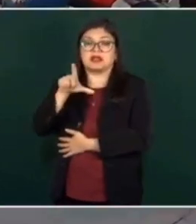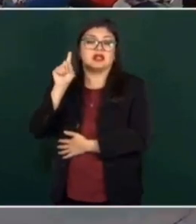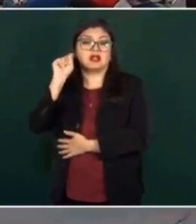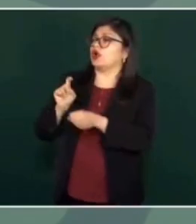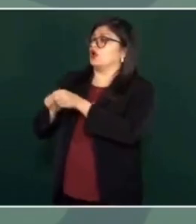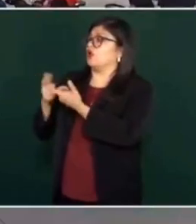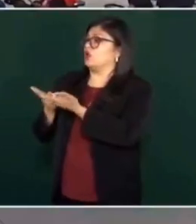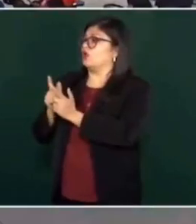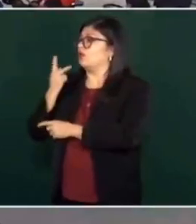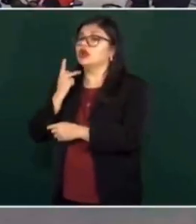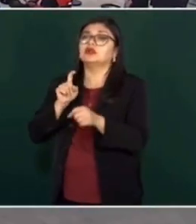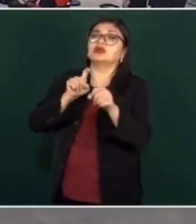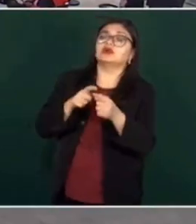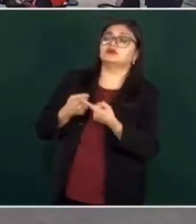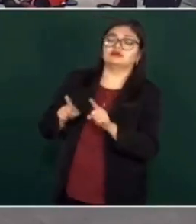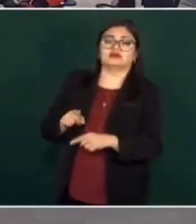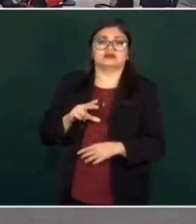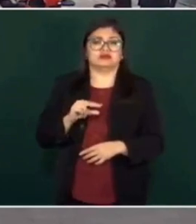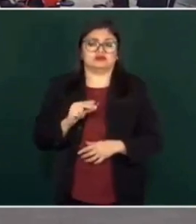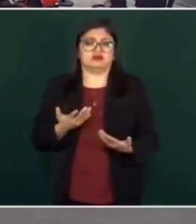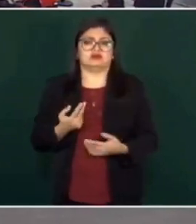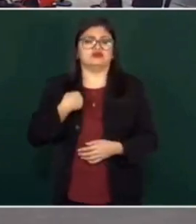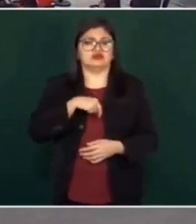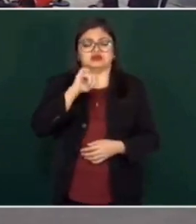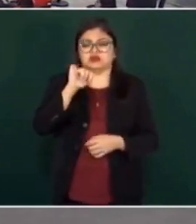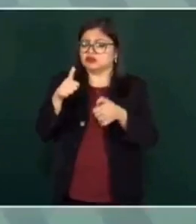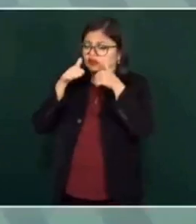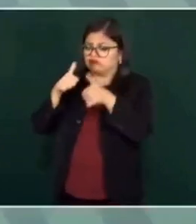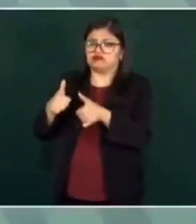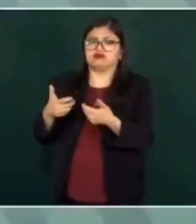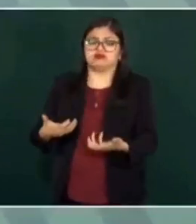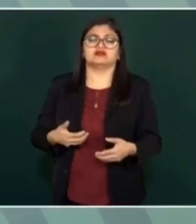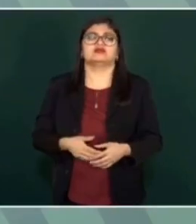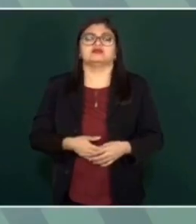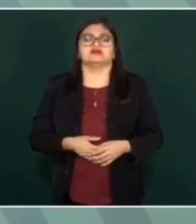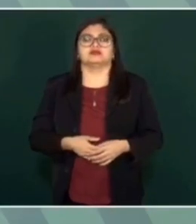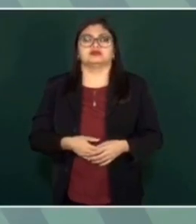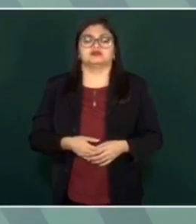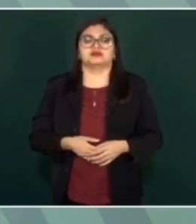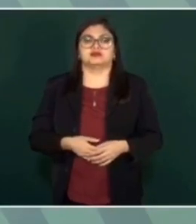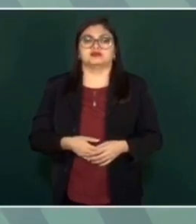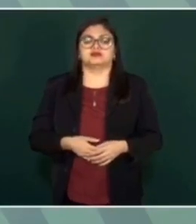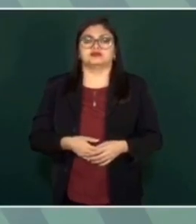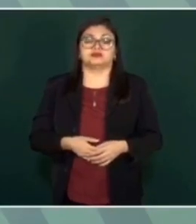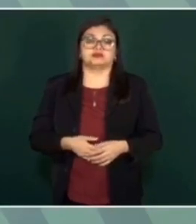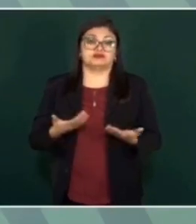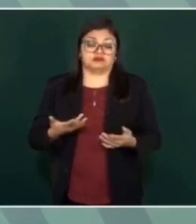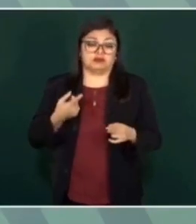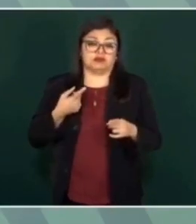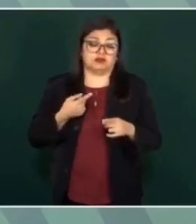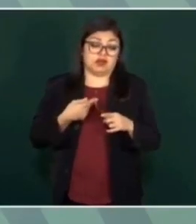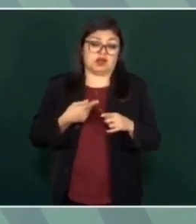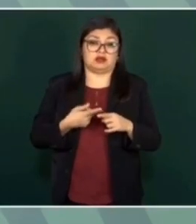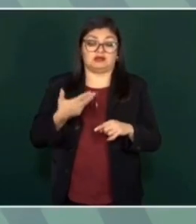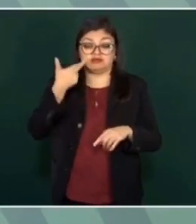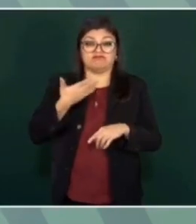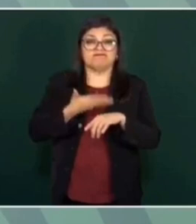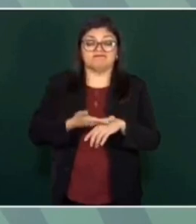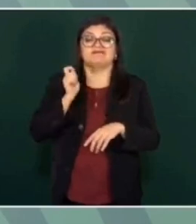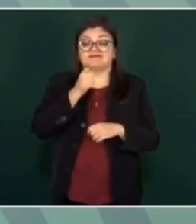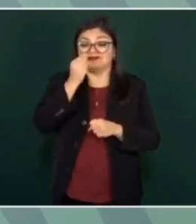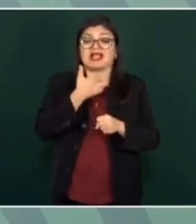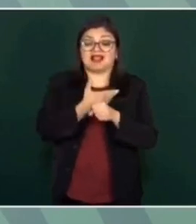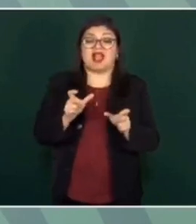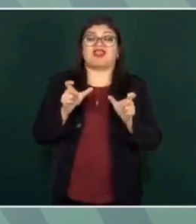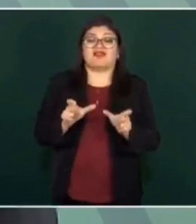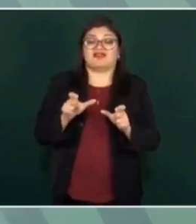y Zacatecas. Es algo que se está atendiendo de manera conjunta y tiene la responsabilidad la Secretaría de Defensa